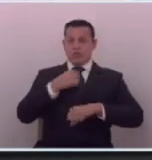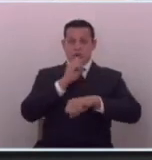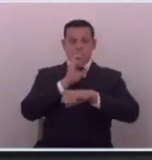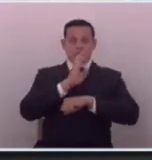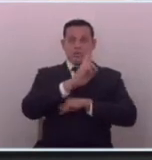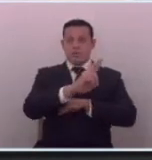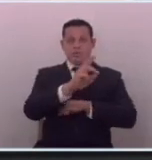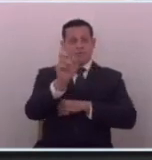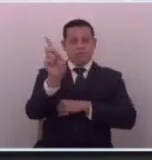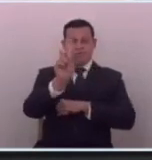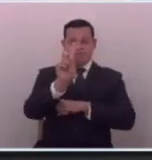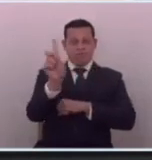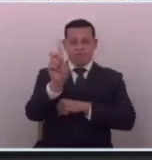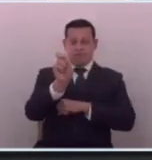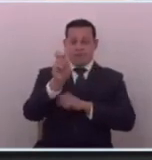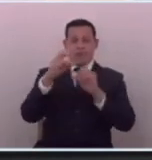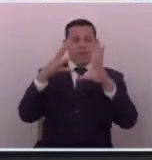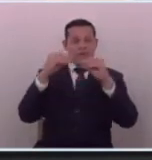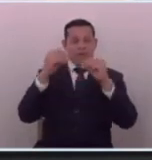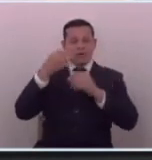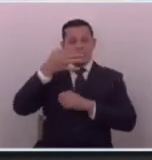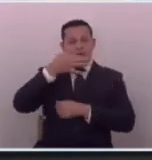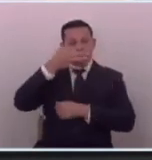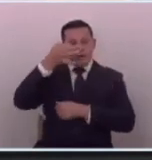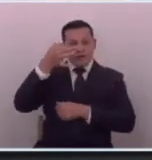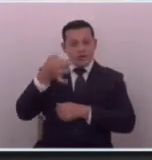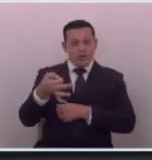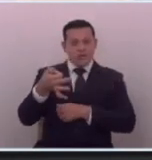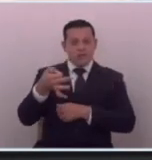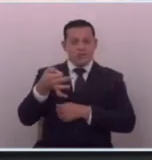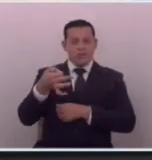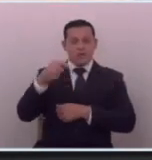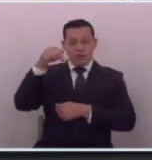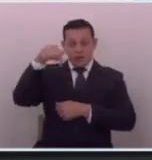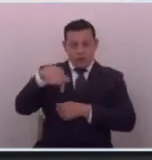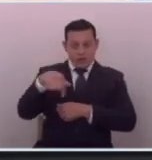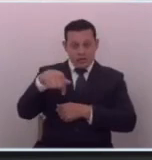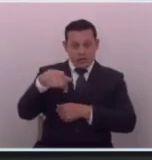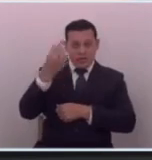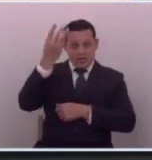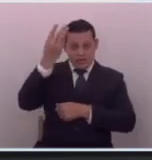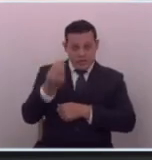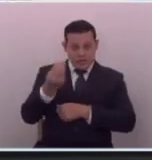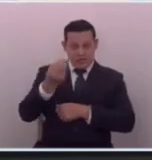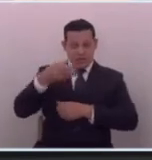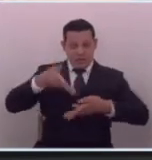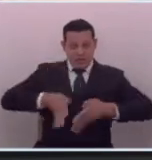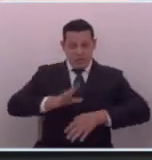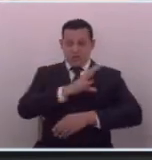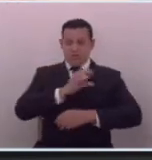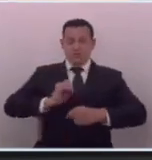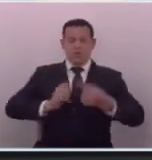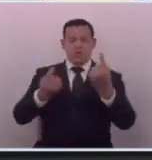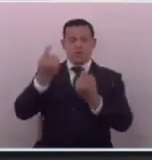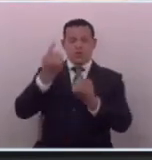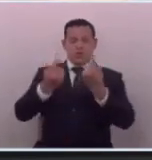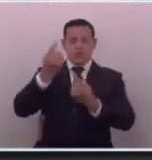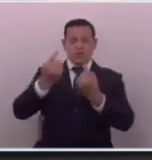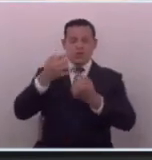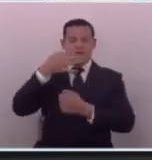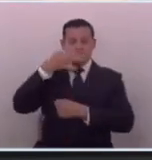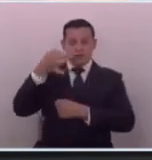dije no que hablen la verdad y hoy por hoy los salvadoreños cuál es la verdad están